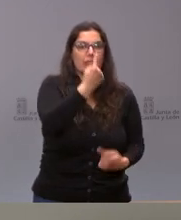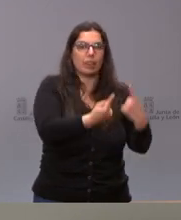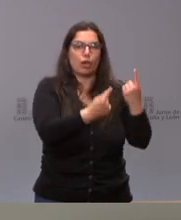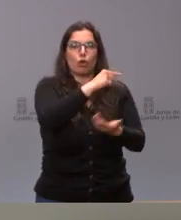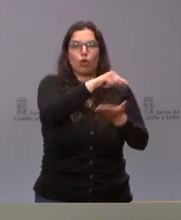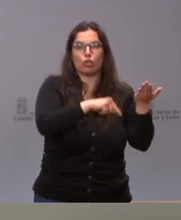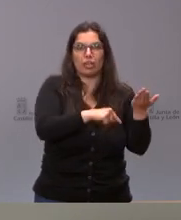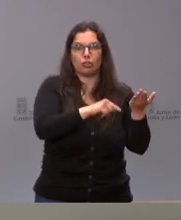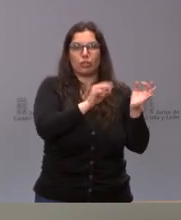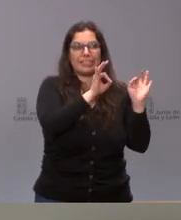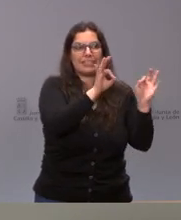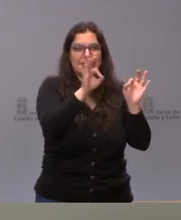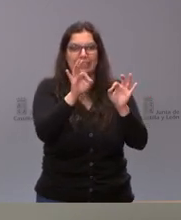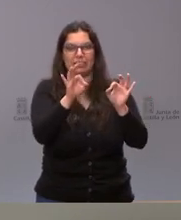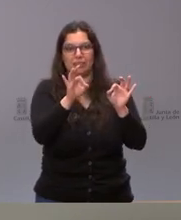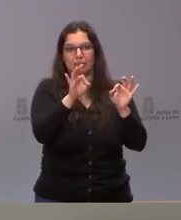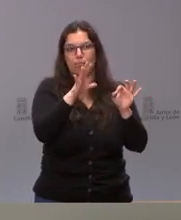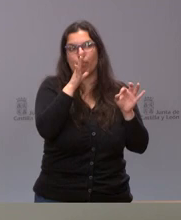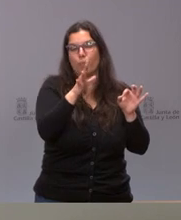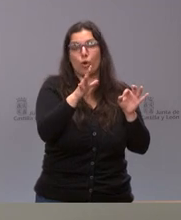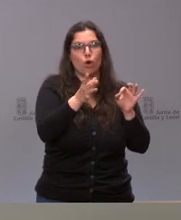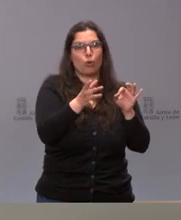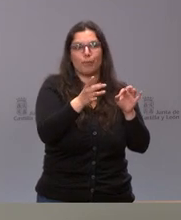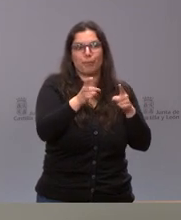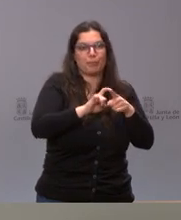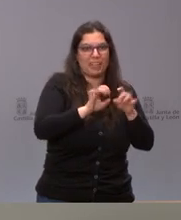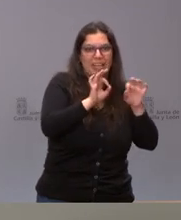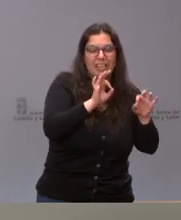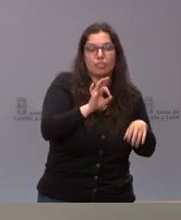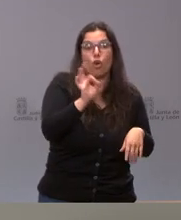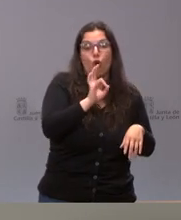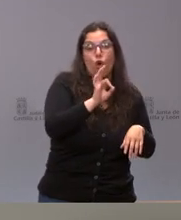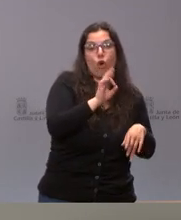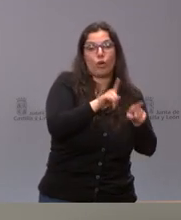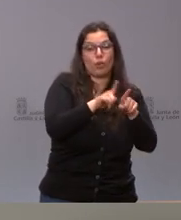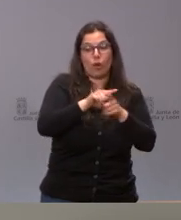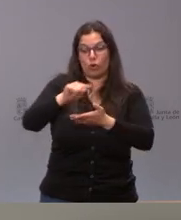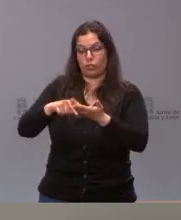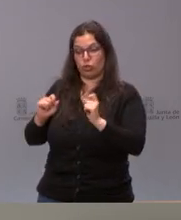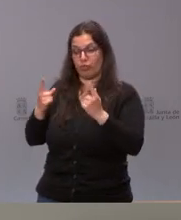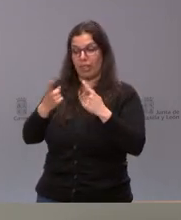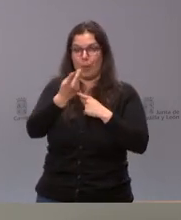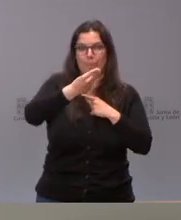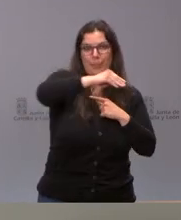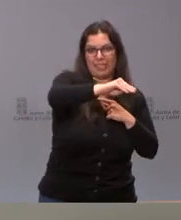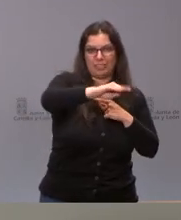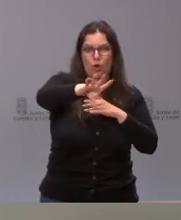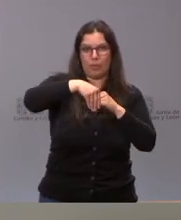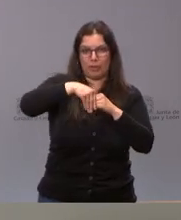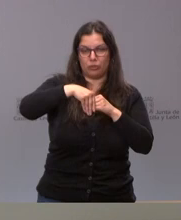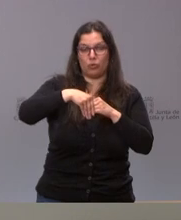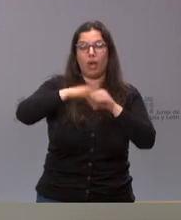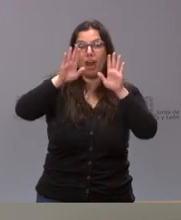contrato diferenciado por su propia naturaleza o bien de complemento del contrato que se pudiera formalizar y lo que nos ha